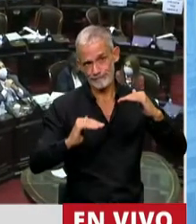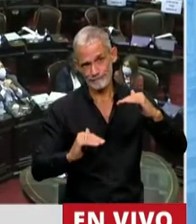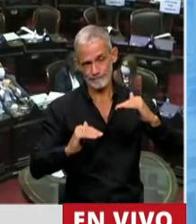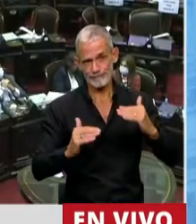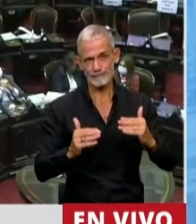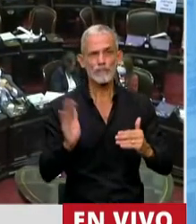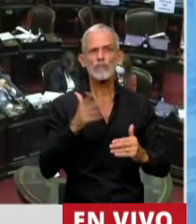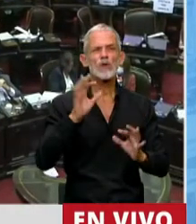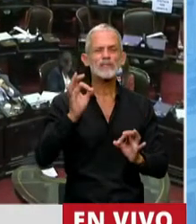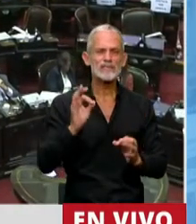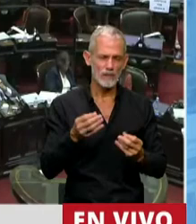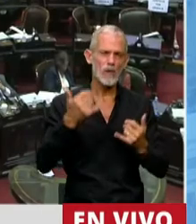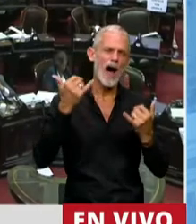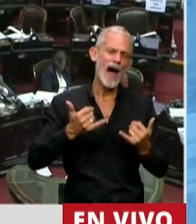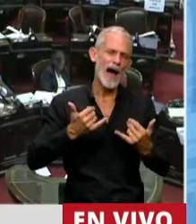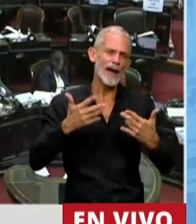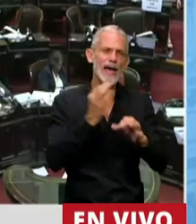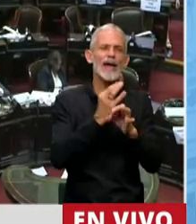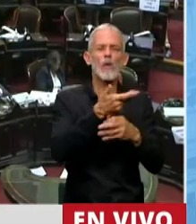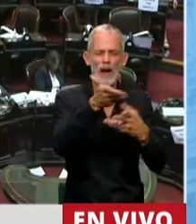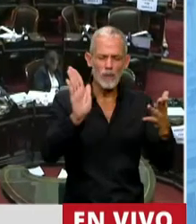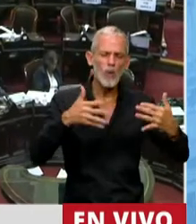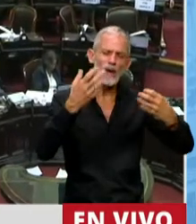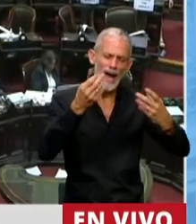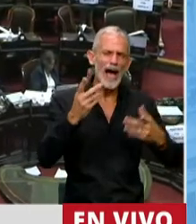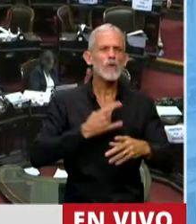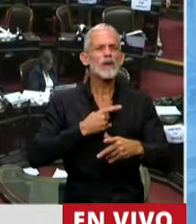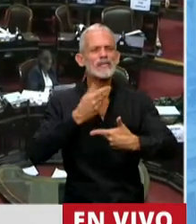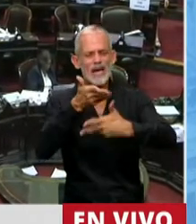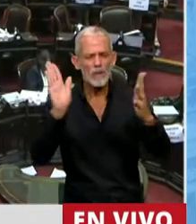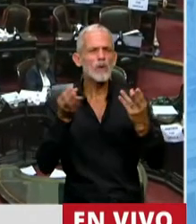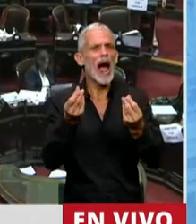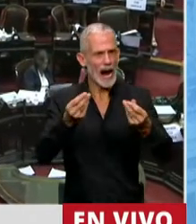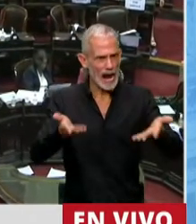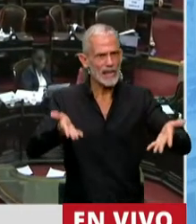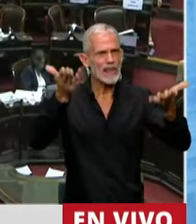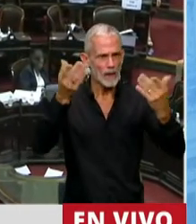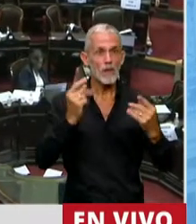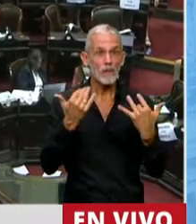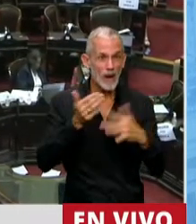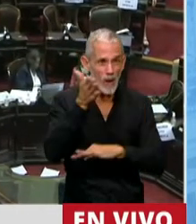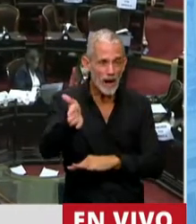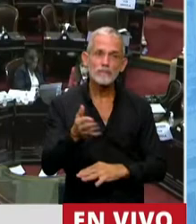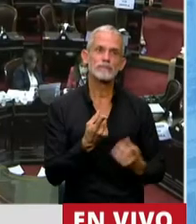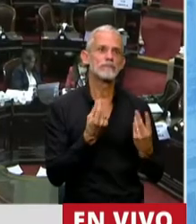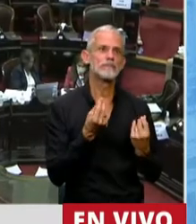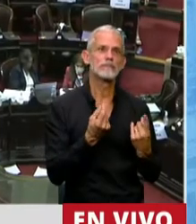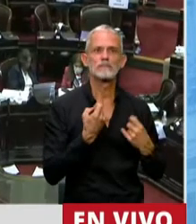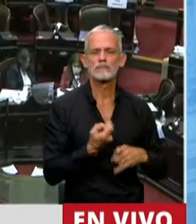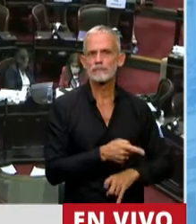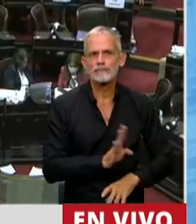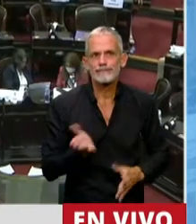porque todos sabemos que por más que haya escuela pública y universidad pública de calidad, para poder ir hacen falta recursos.